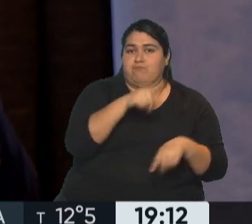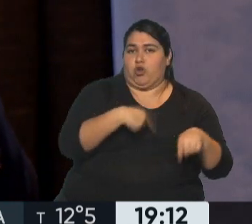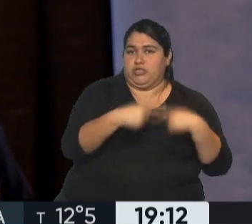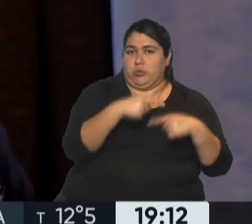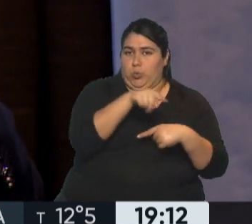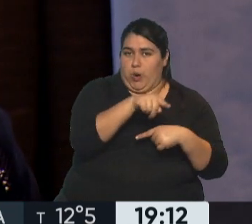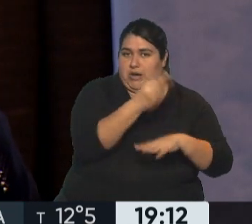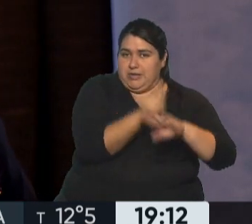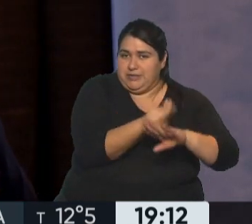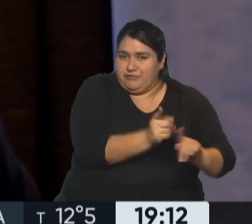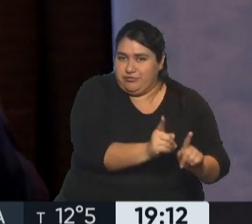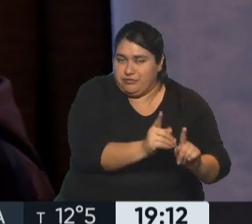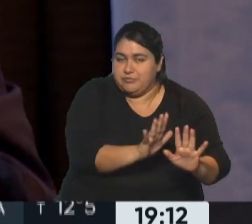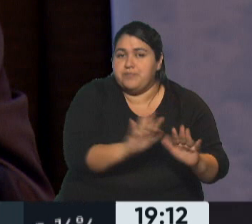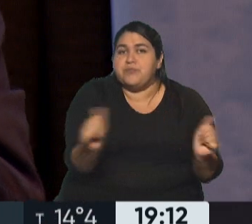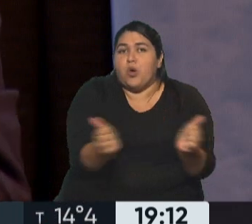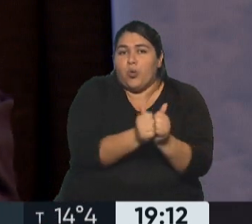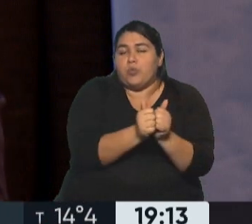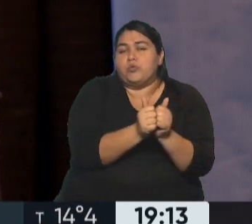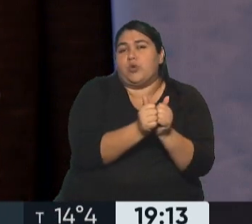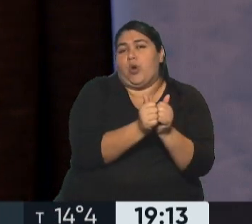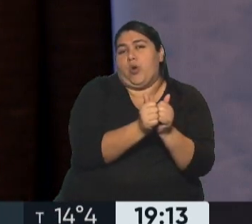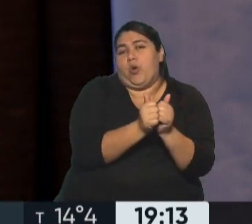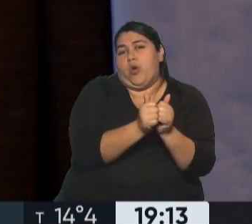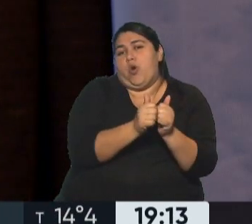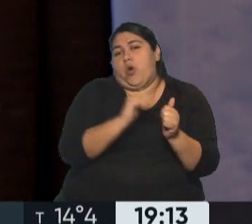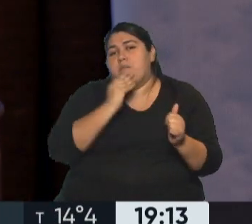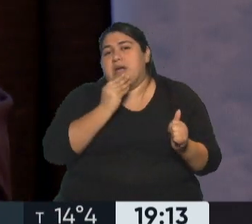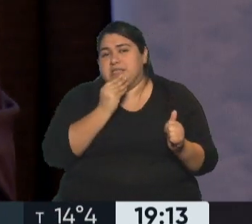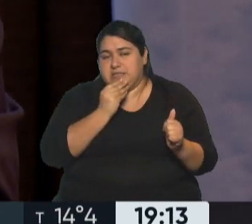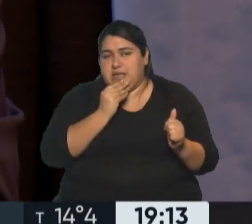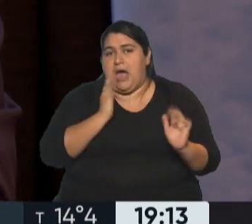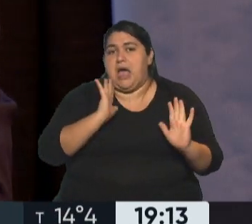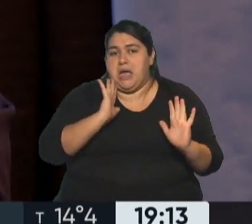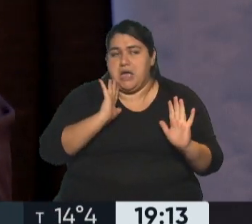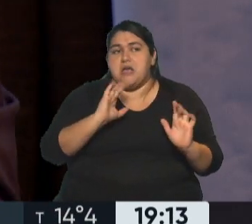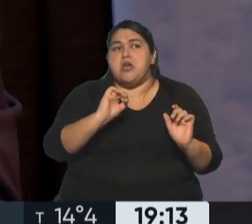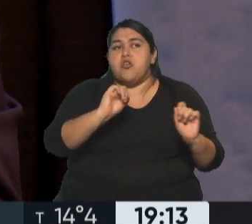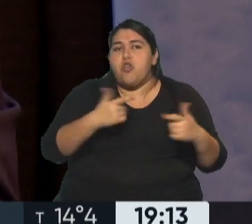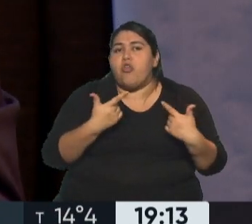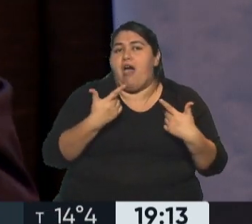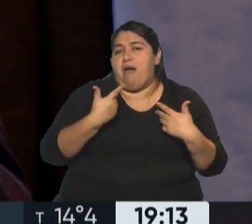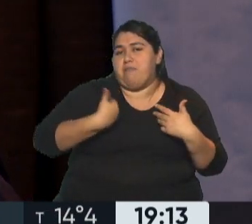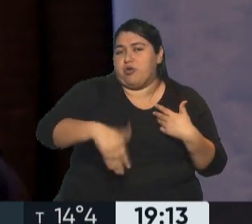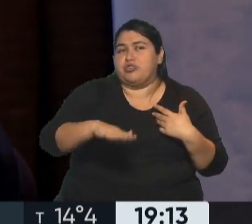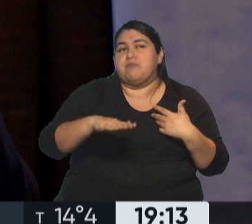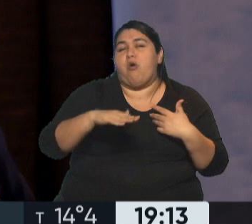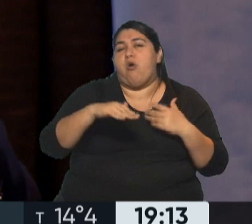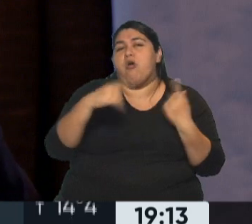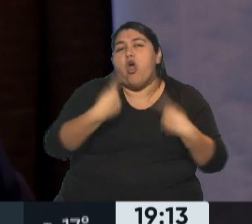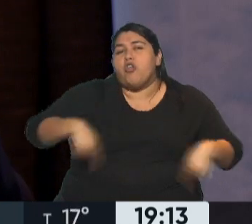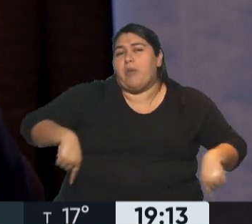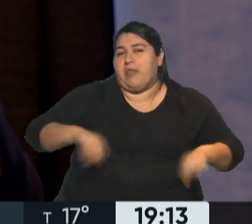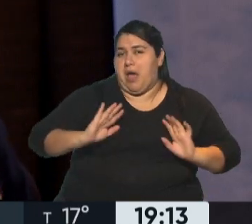junto a la conducción de Sergio Massa nos va a brindar esas novedades más